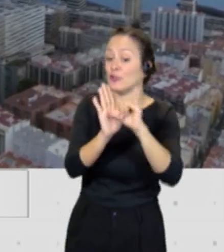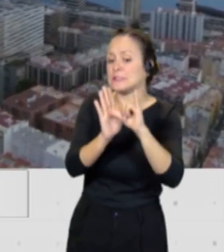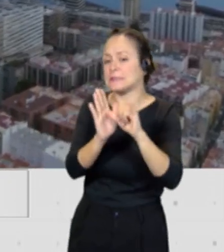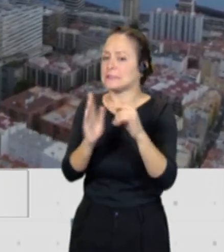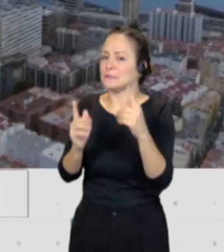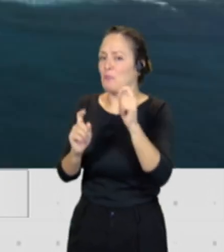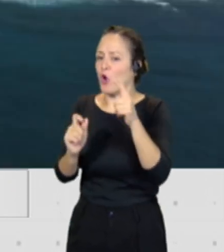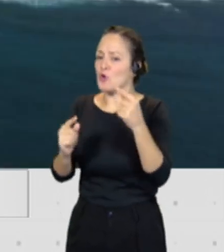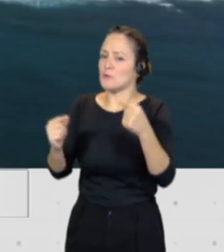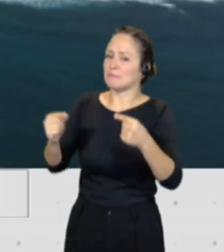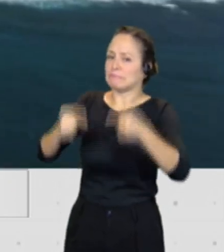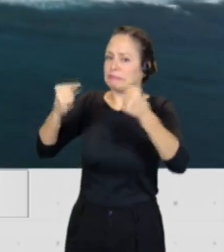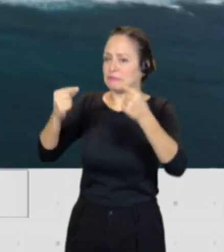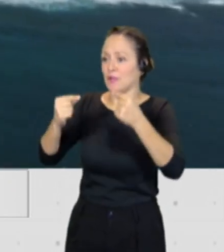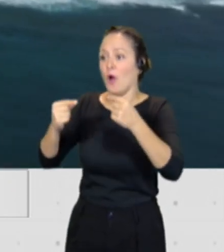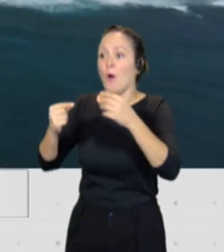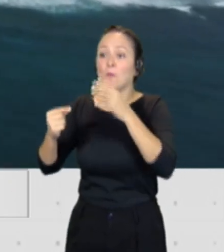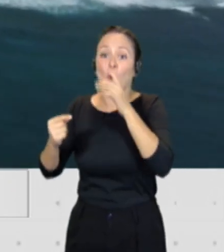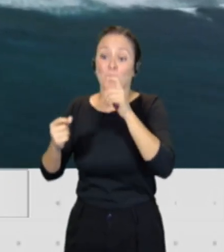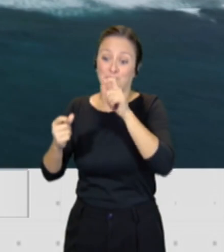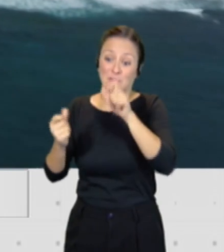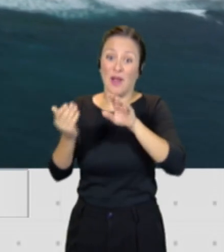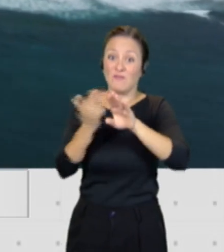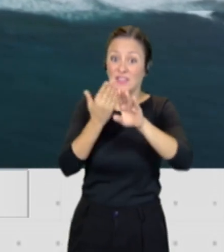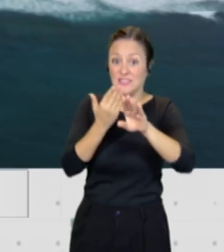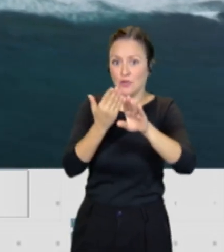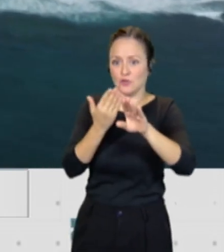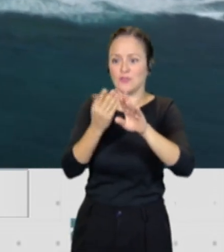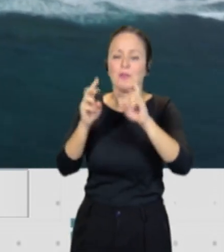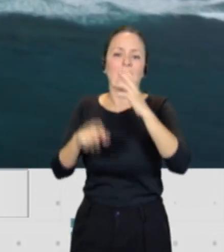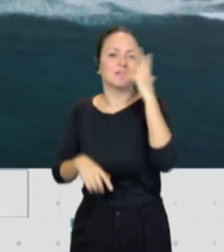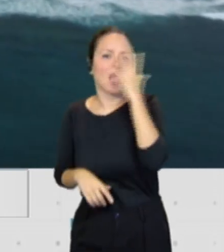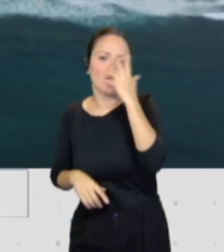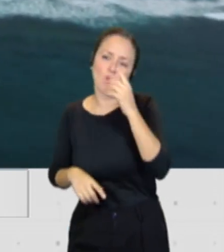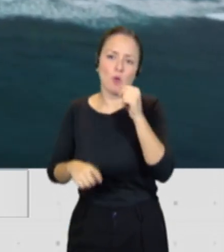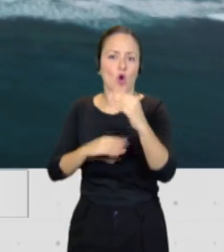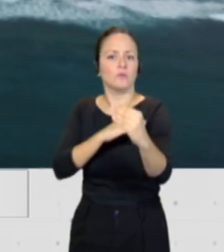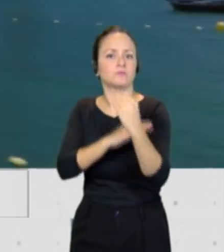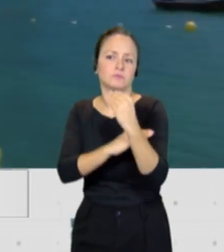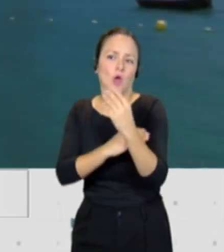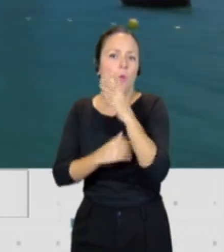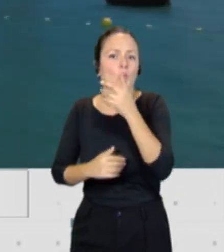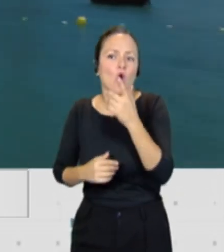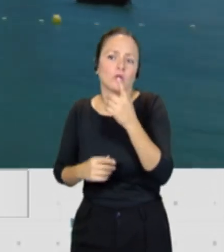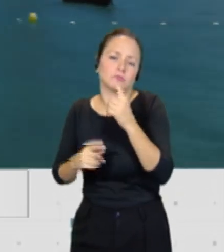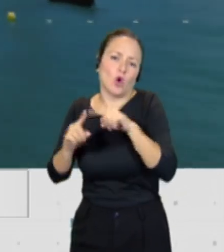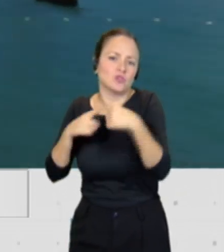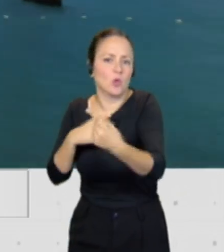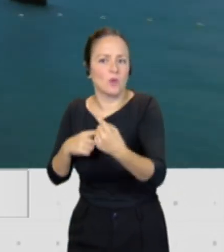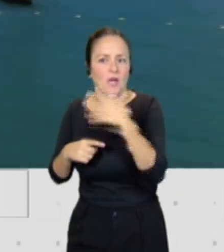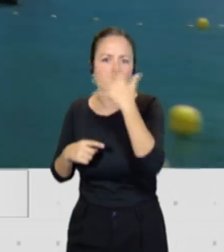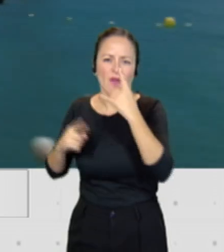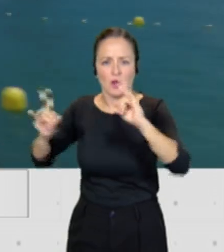Gran Canaria y vecinos que están reclamando una indemnización por los efectos de la celebración del carnaval, por el ruido,